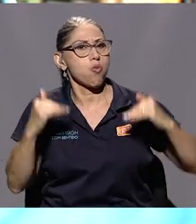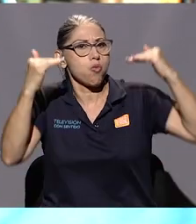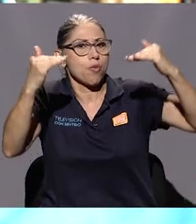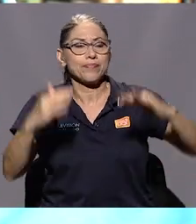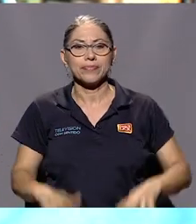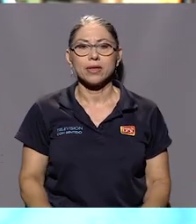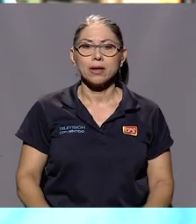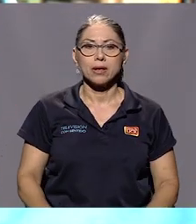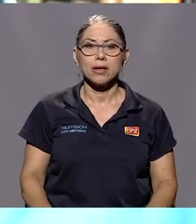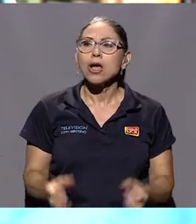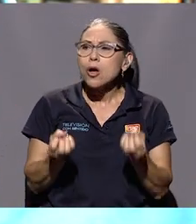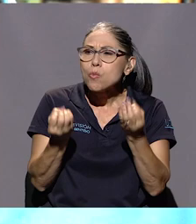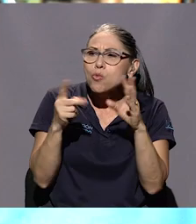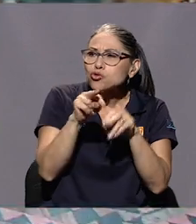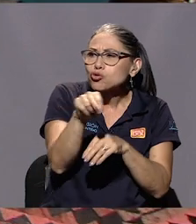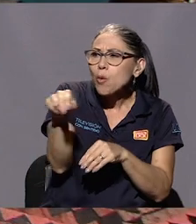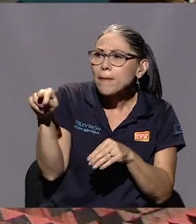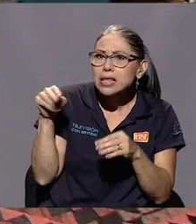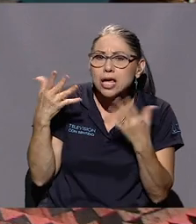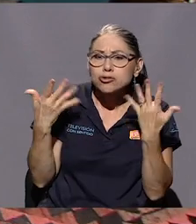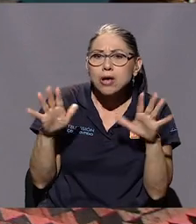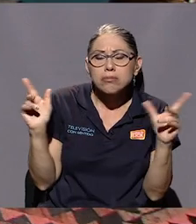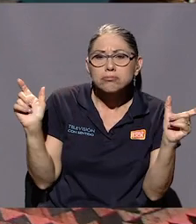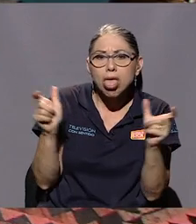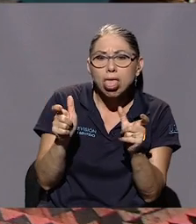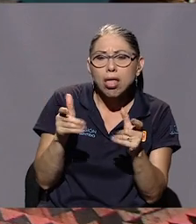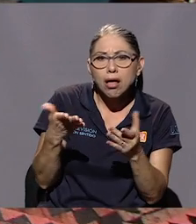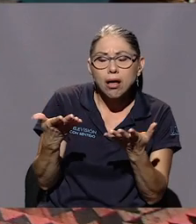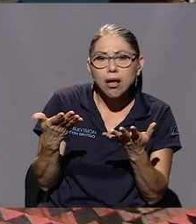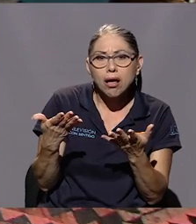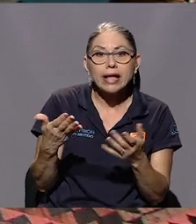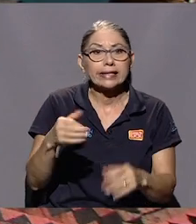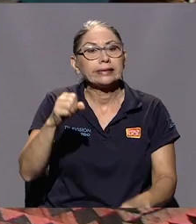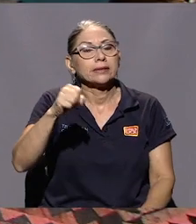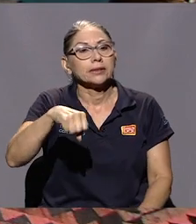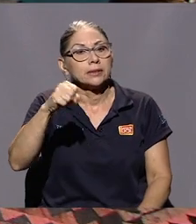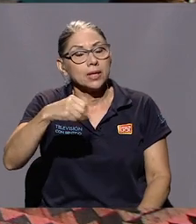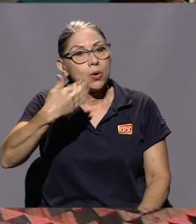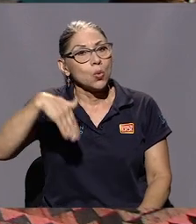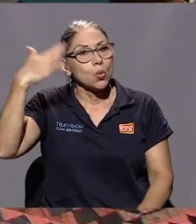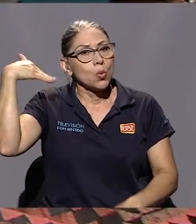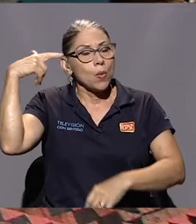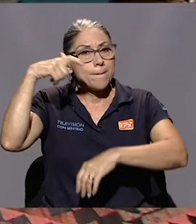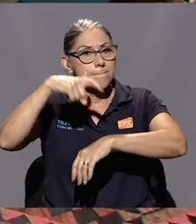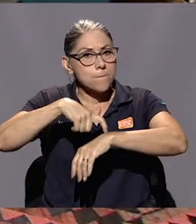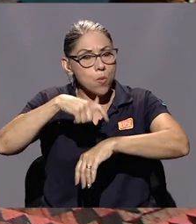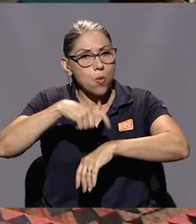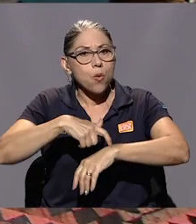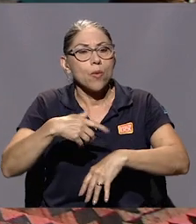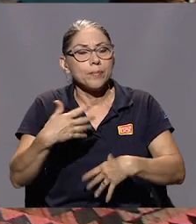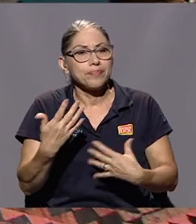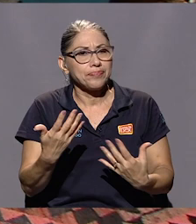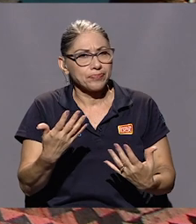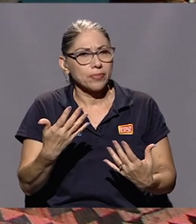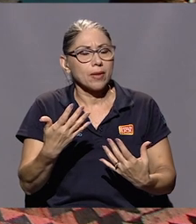compañeros y compañeras en el camino. Y perdí, eran los momentos